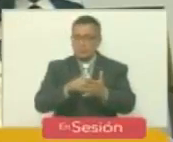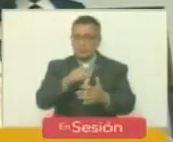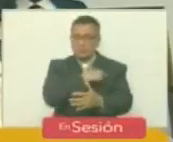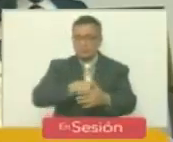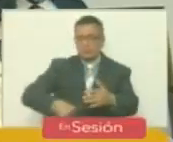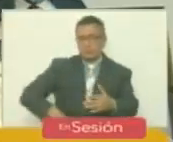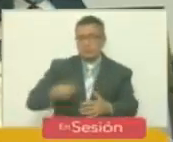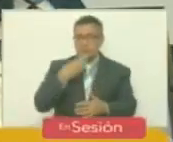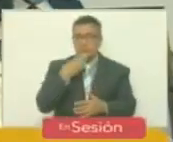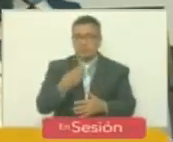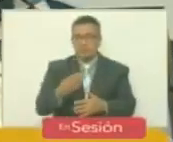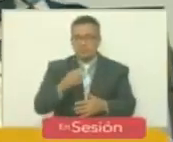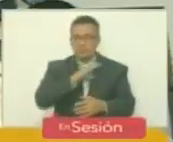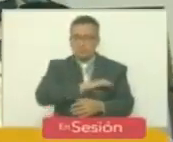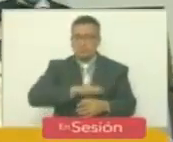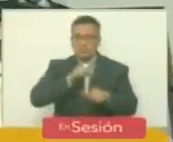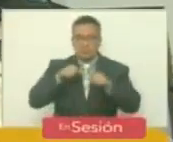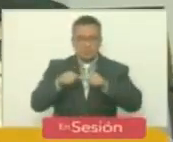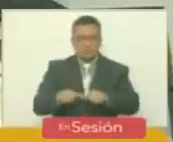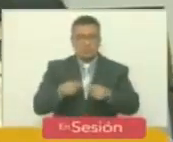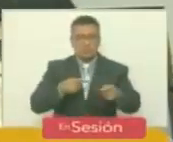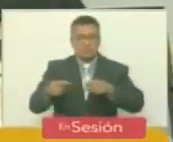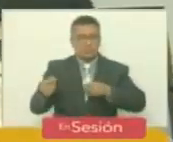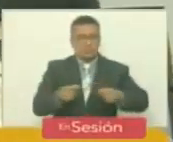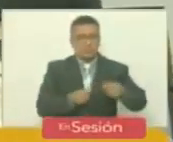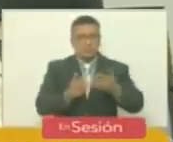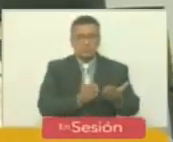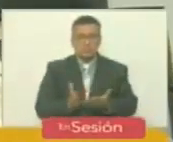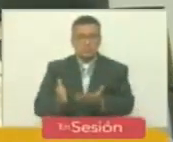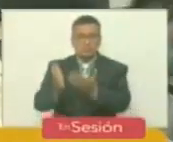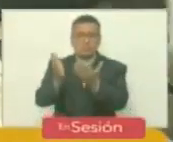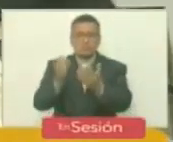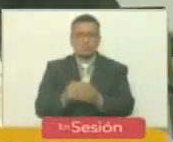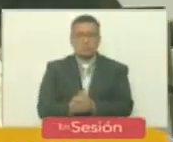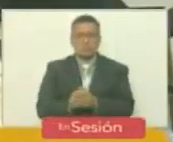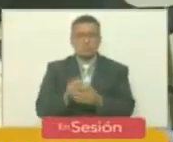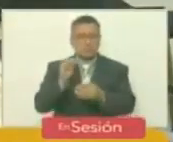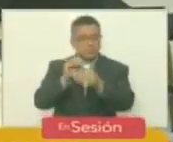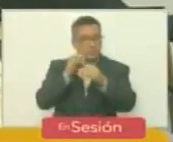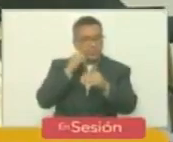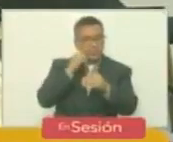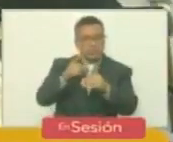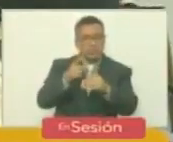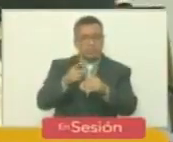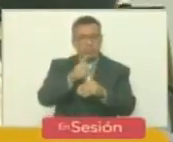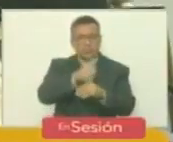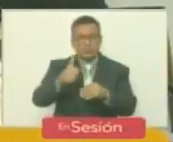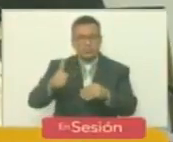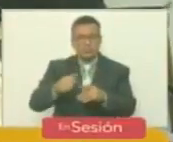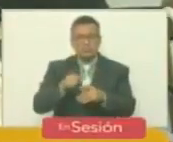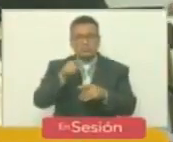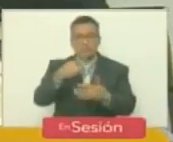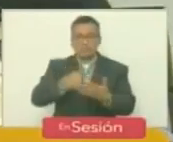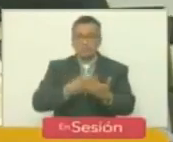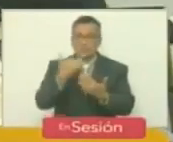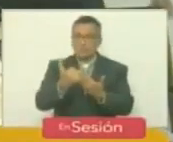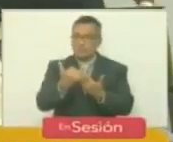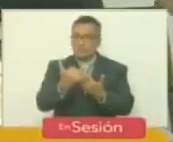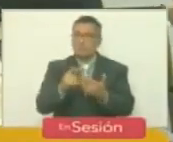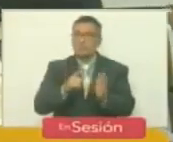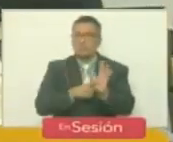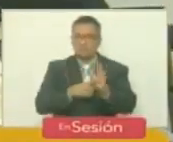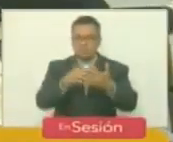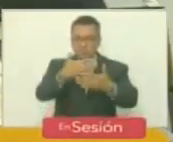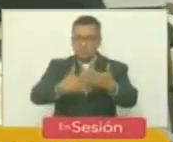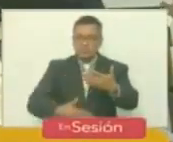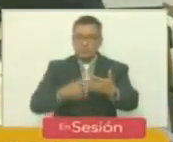presidente solicitó a la Comisión Permanente de Administración y Servicios abocarse al análisis del planteamiento a fin de que